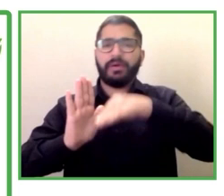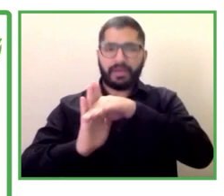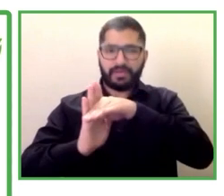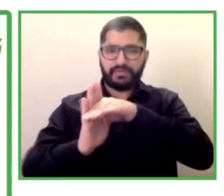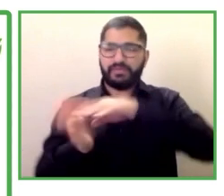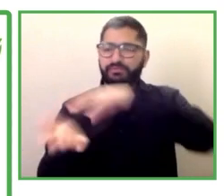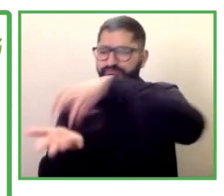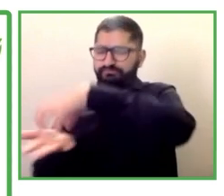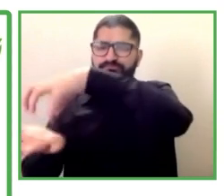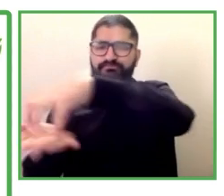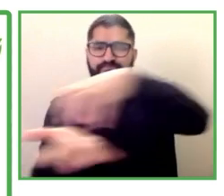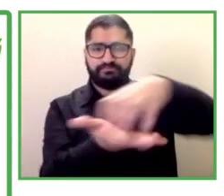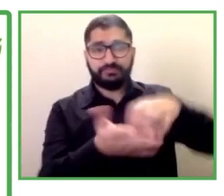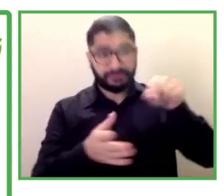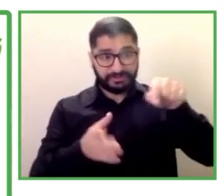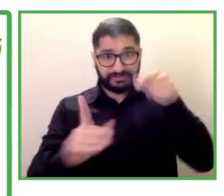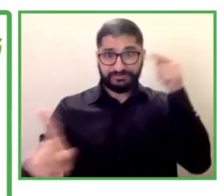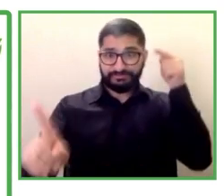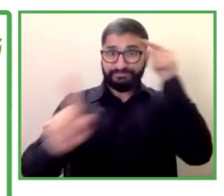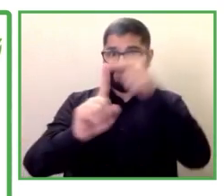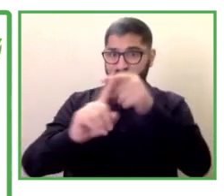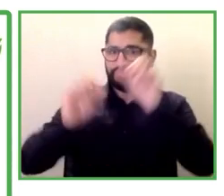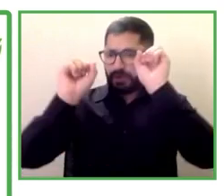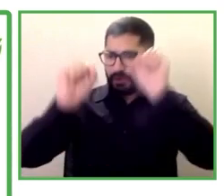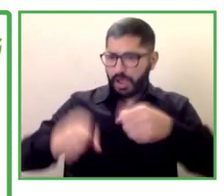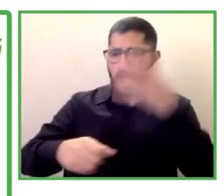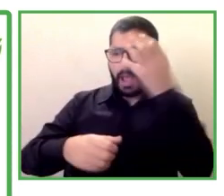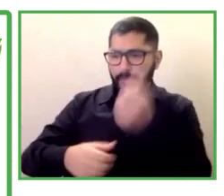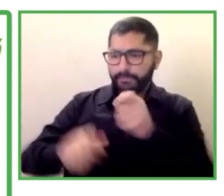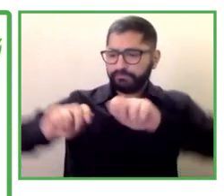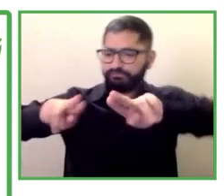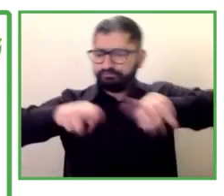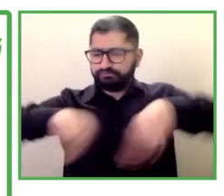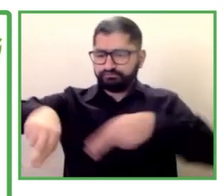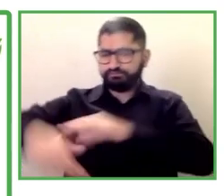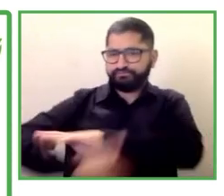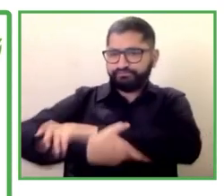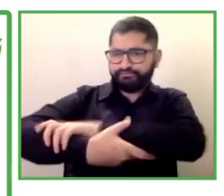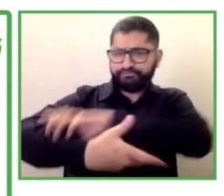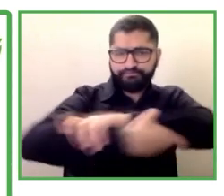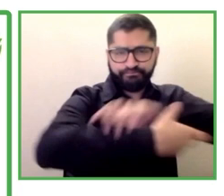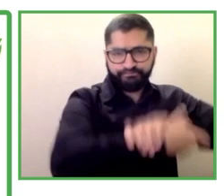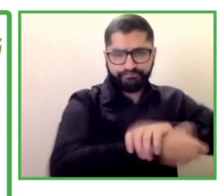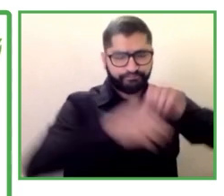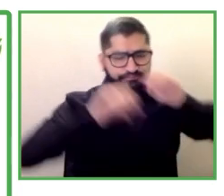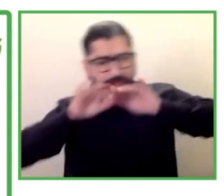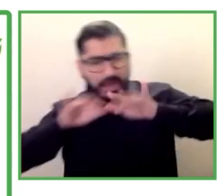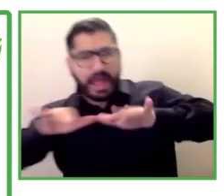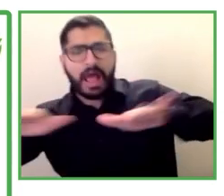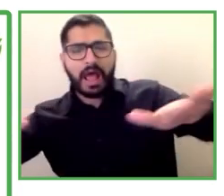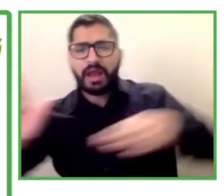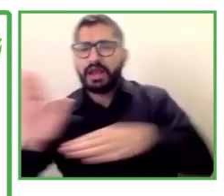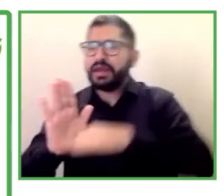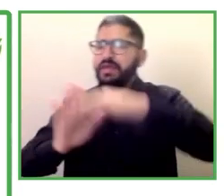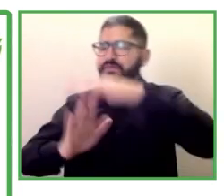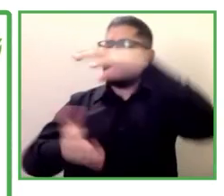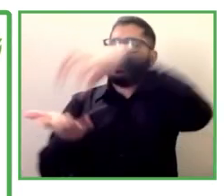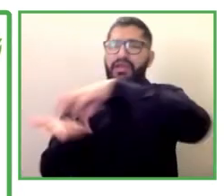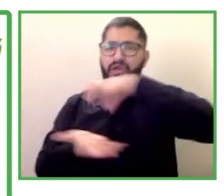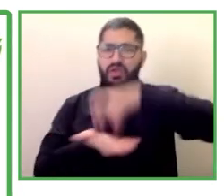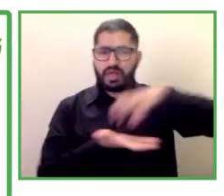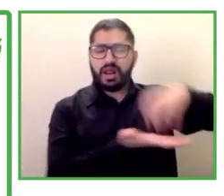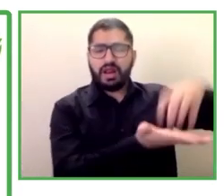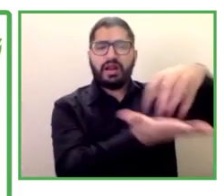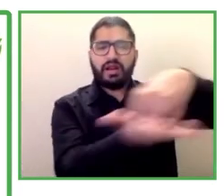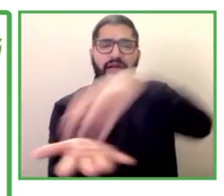estrategias se han replicado a nivel local aumentando la colaboración entre